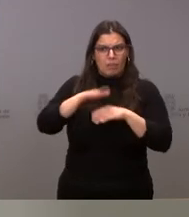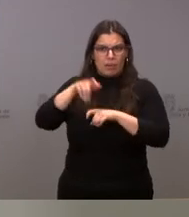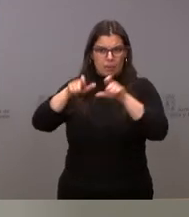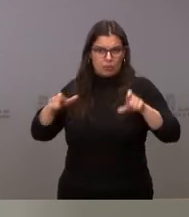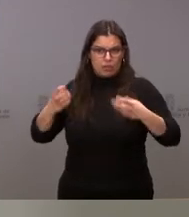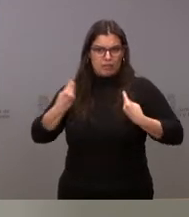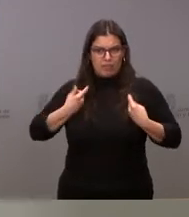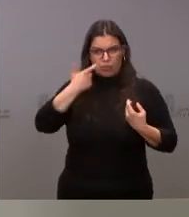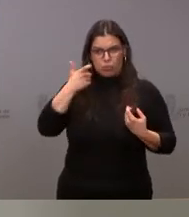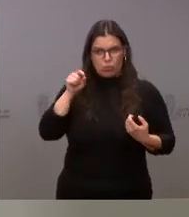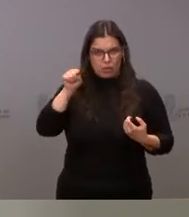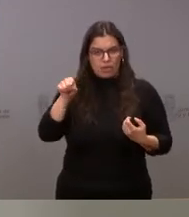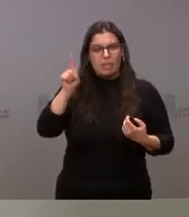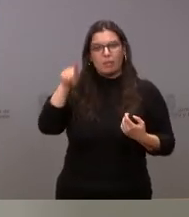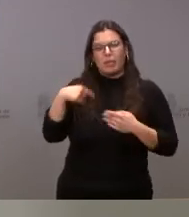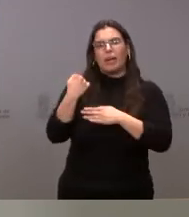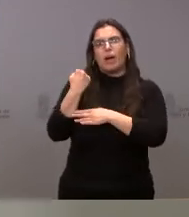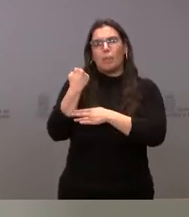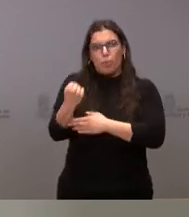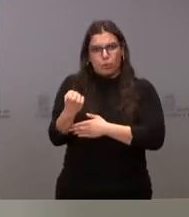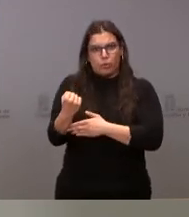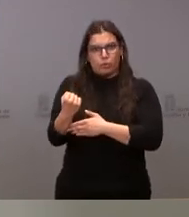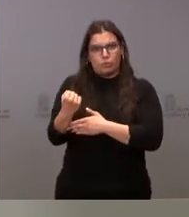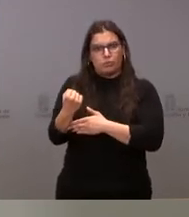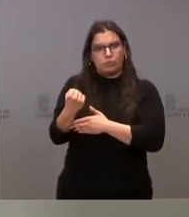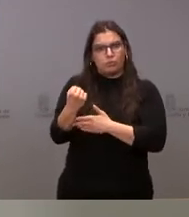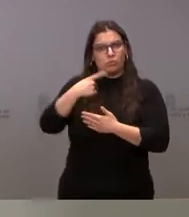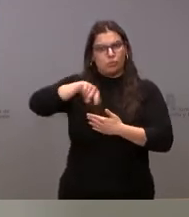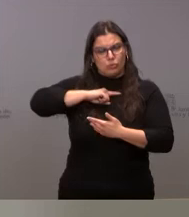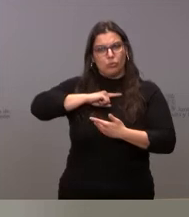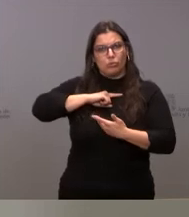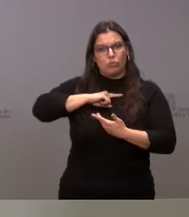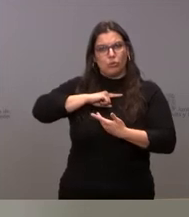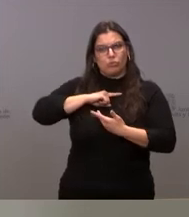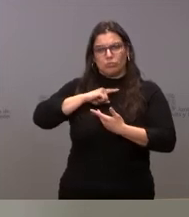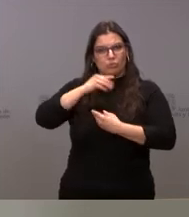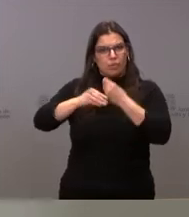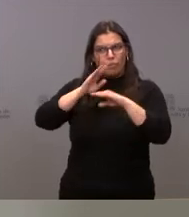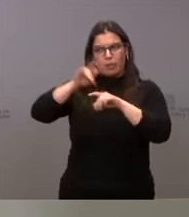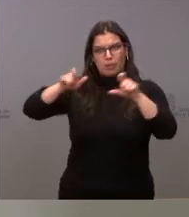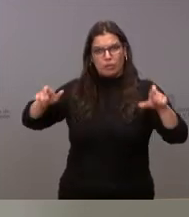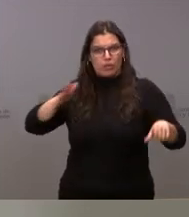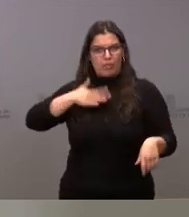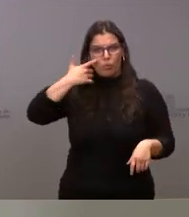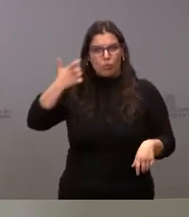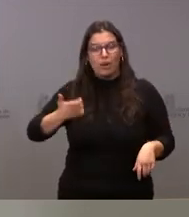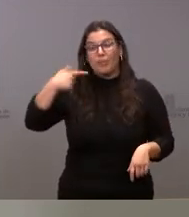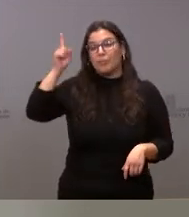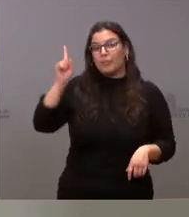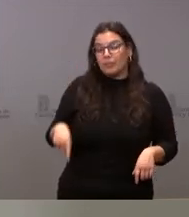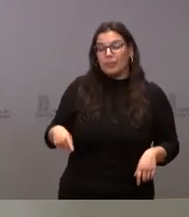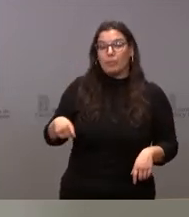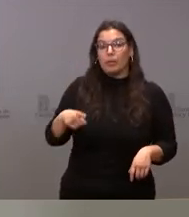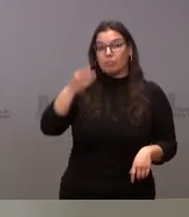circunstancias, el apoyo que tenemos hacia el pueblo de Ucrania, la expectativa de que la